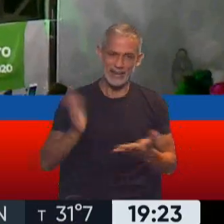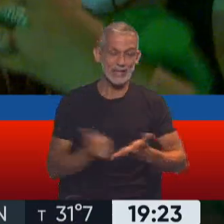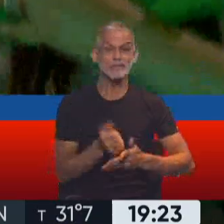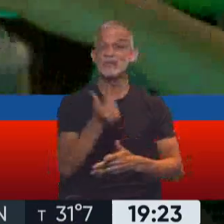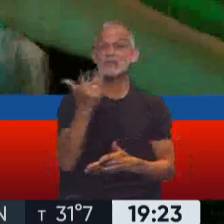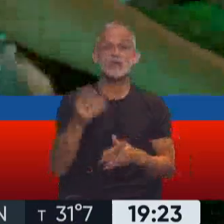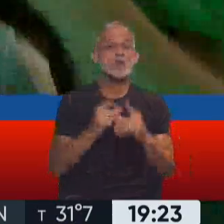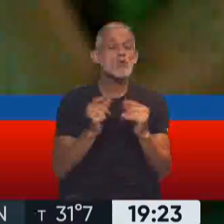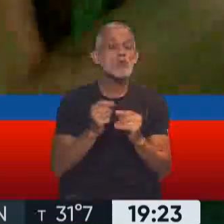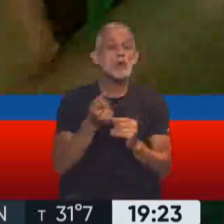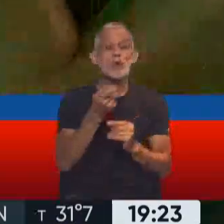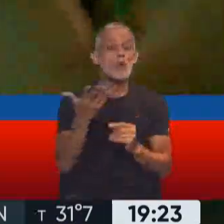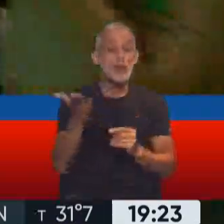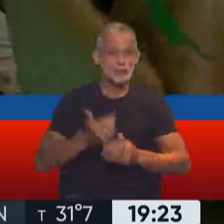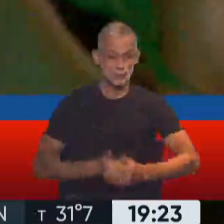números, Alfredo?